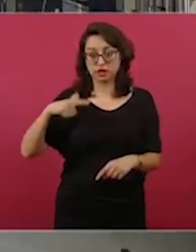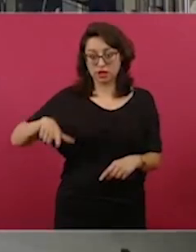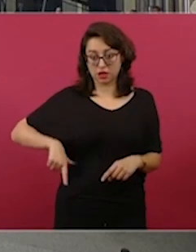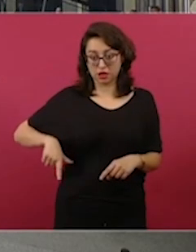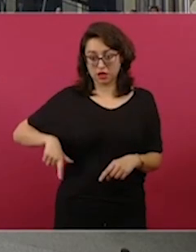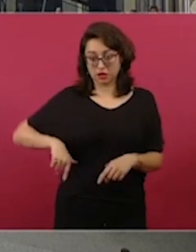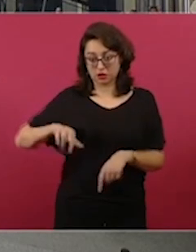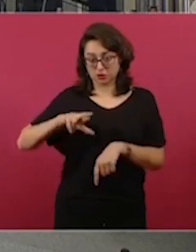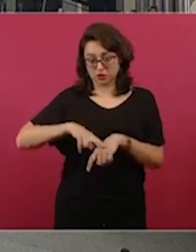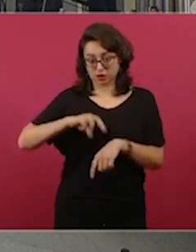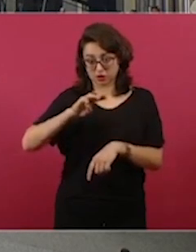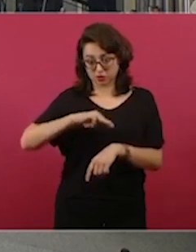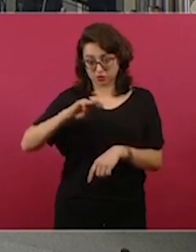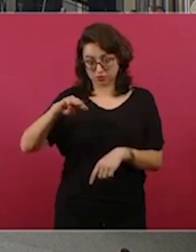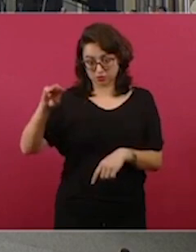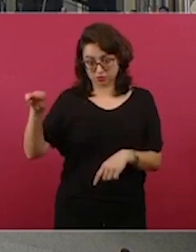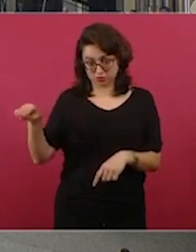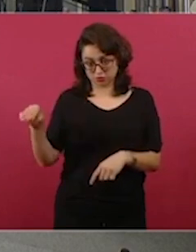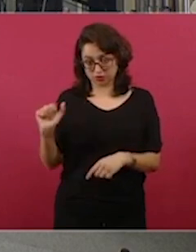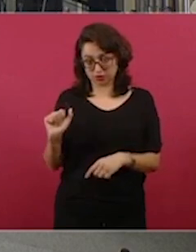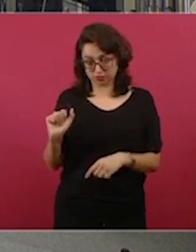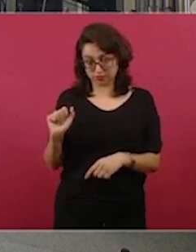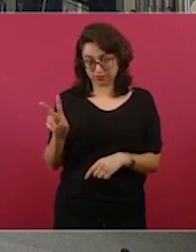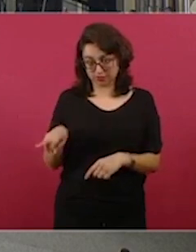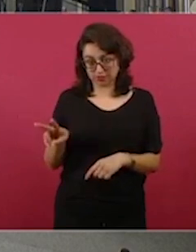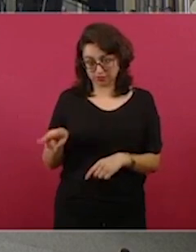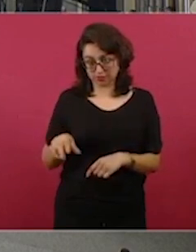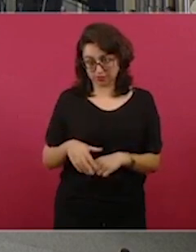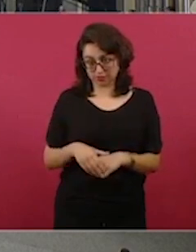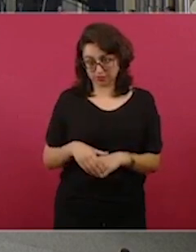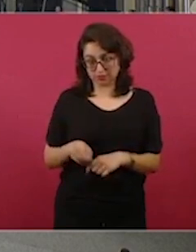Sí, candidato del bloque conservador.